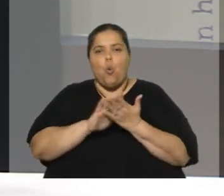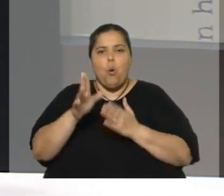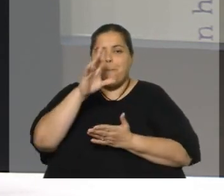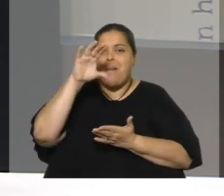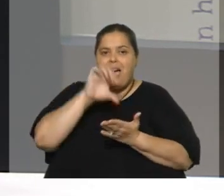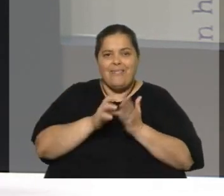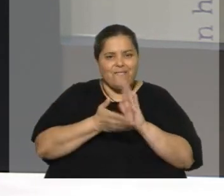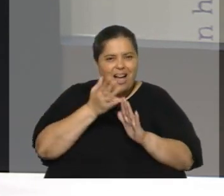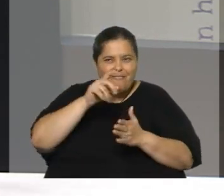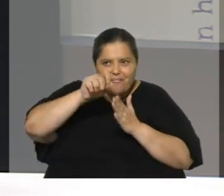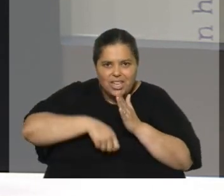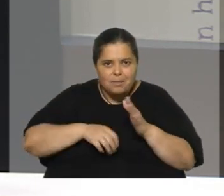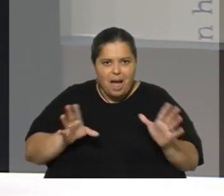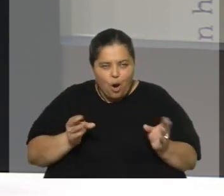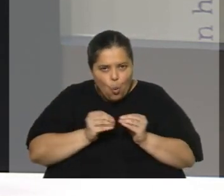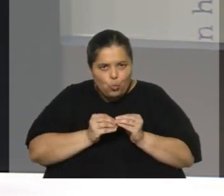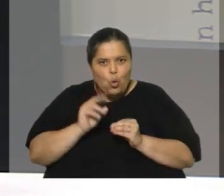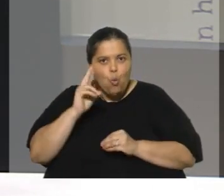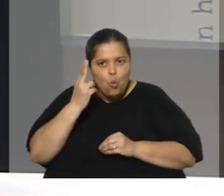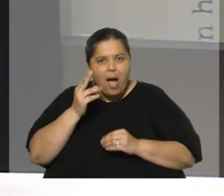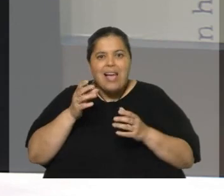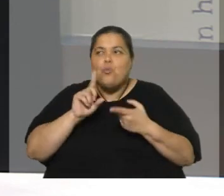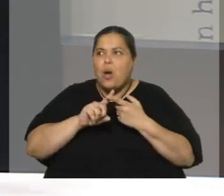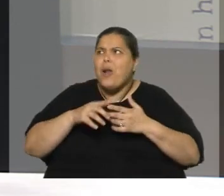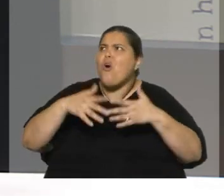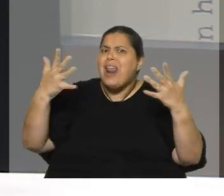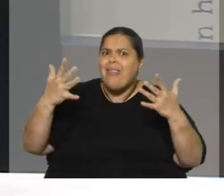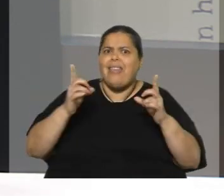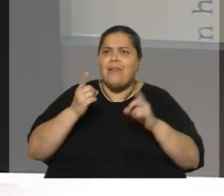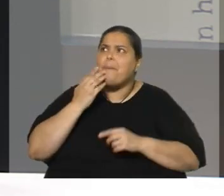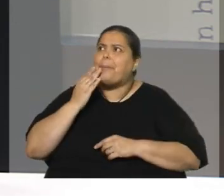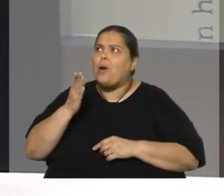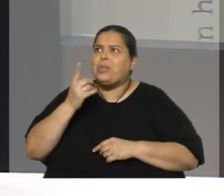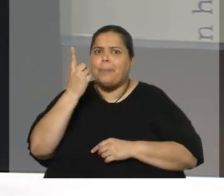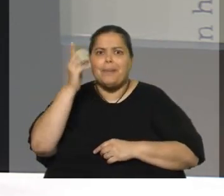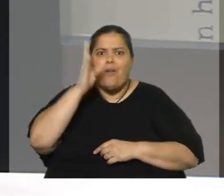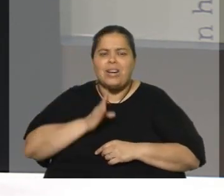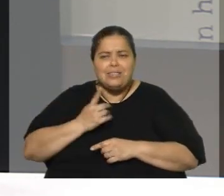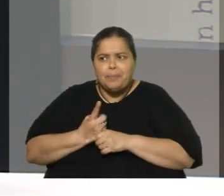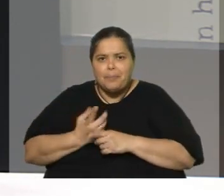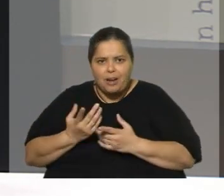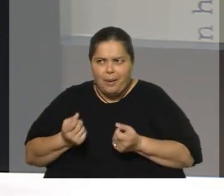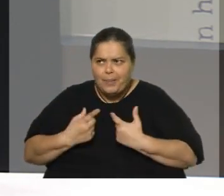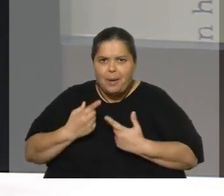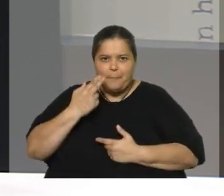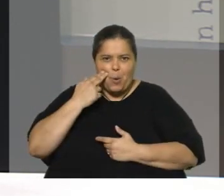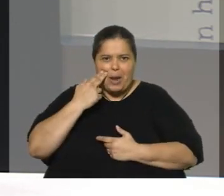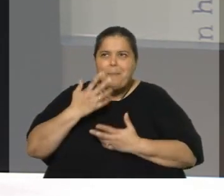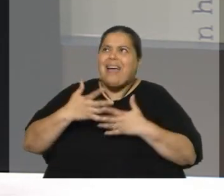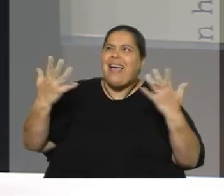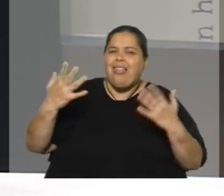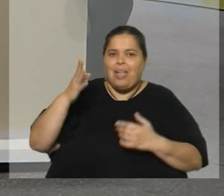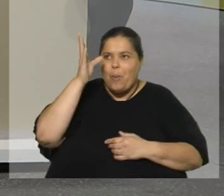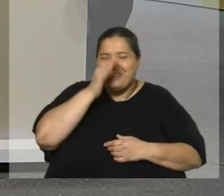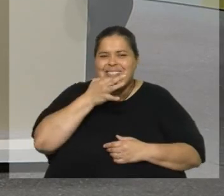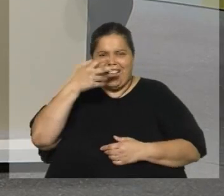firmar con Uruguay o un acuerdo grande sin preguntarle a Brasil que tiene una... Seguro. ...generarse un problema con Brasil cuando usted está diciendo